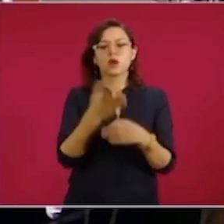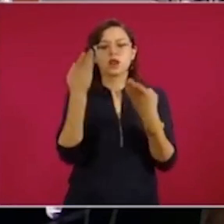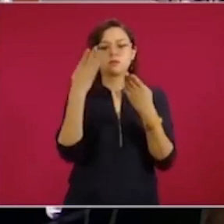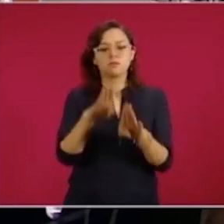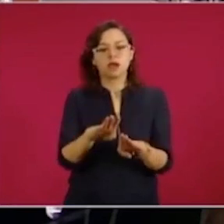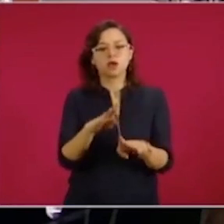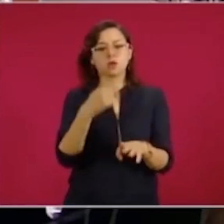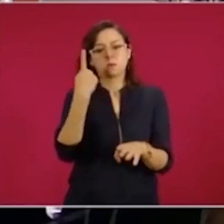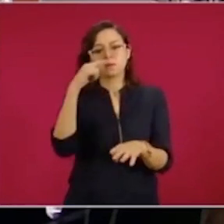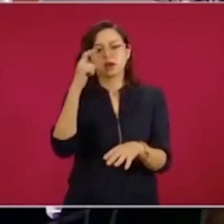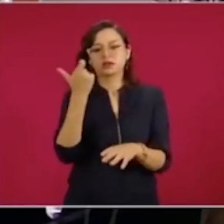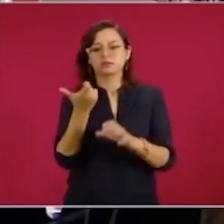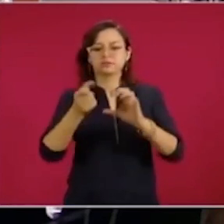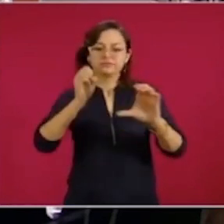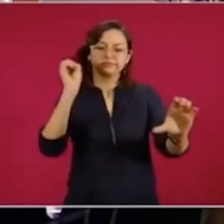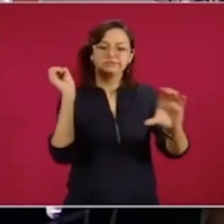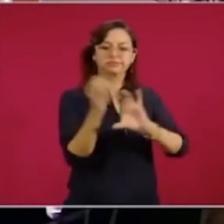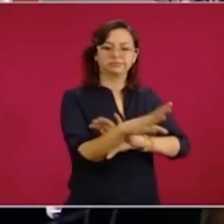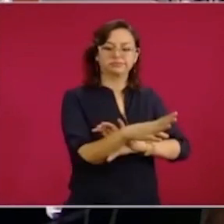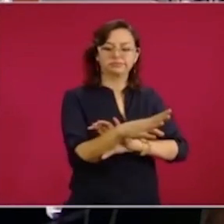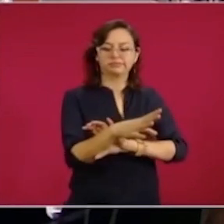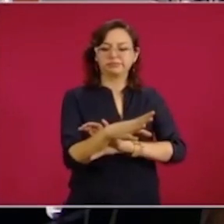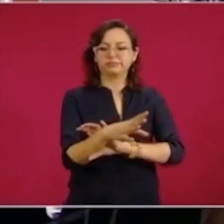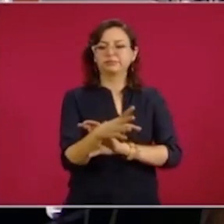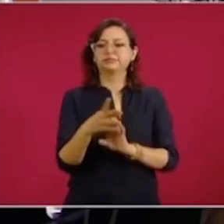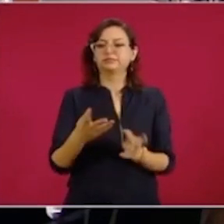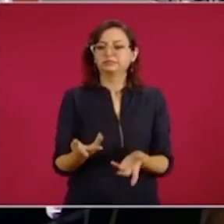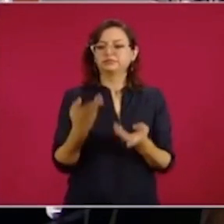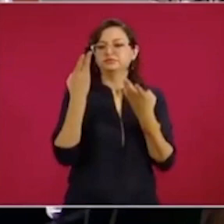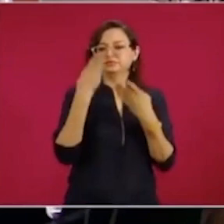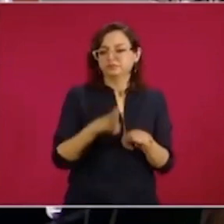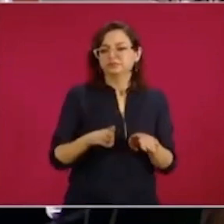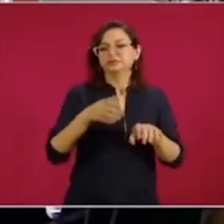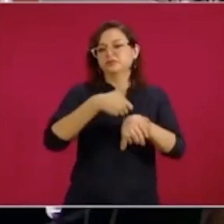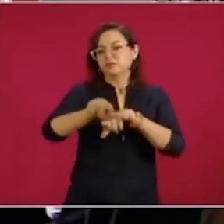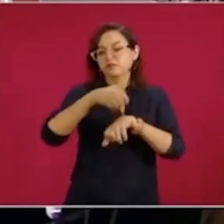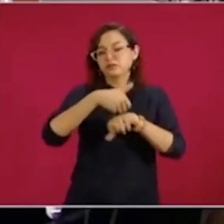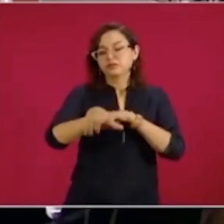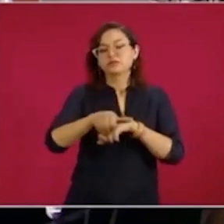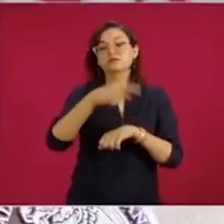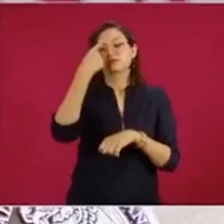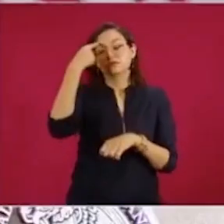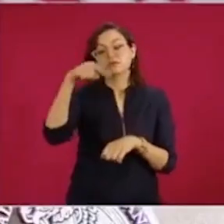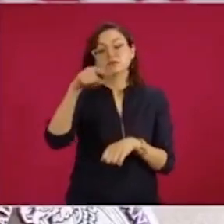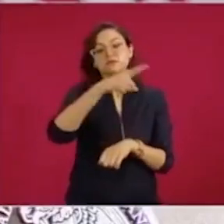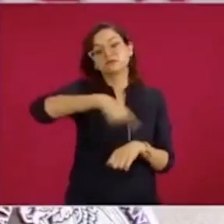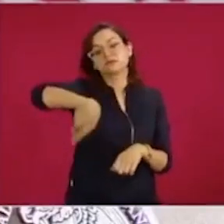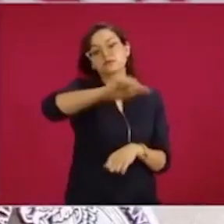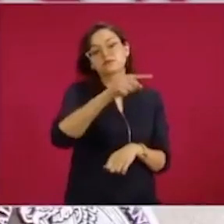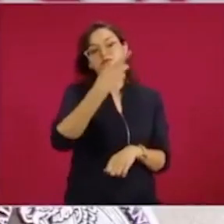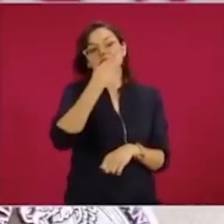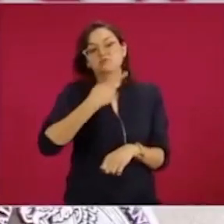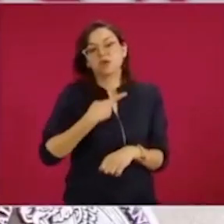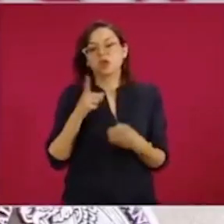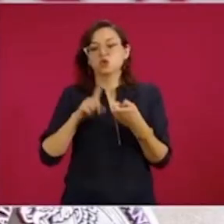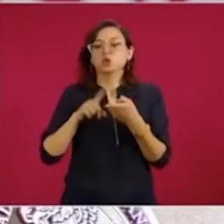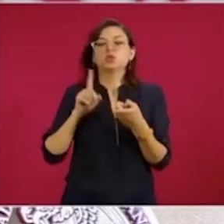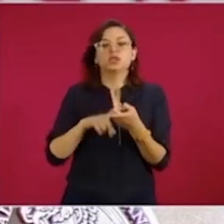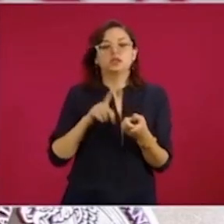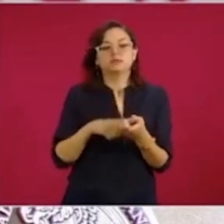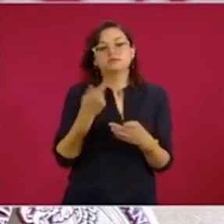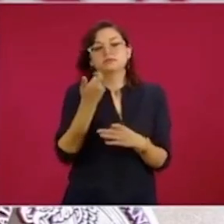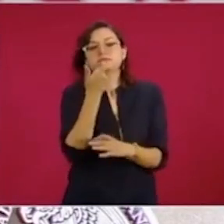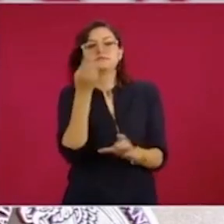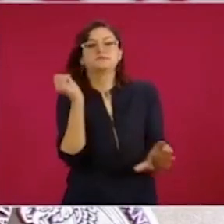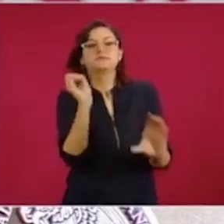recibir estos recursos, es decir, la cuenta, la clave, para que entonces sean ellos que nos digan a dónde quieren que se